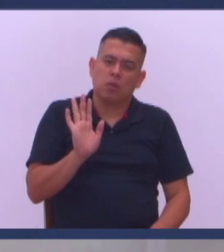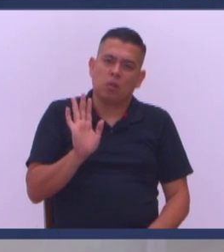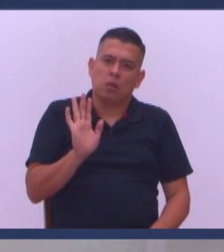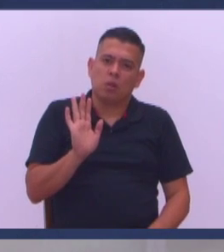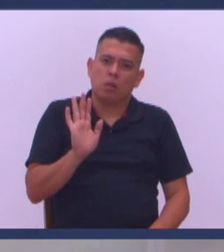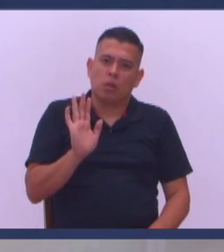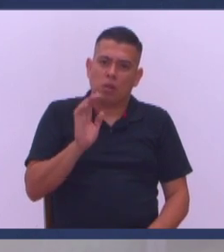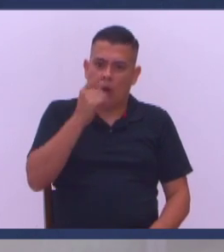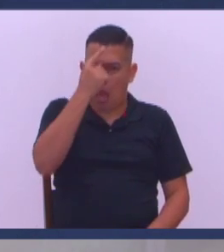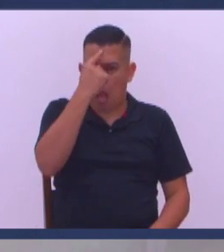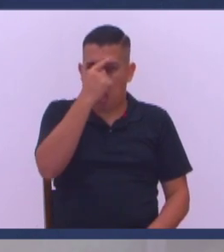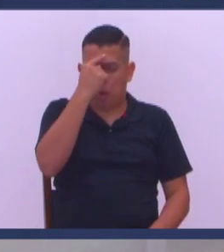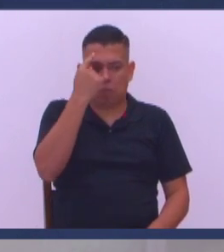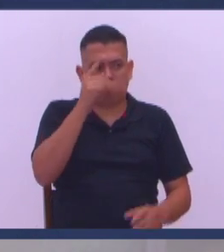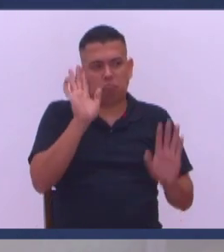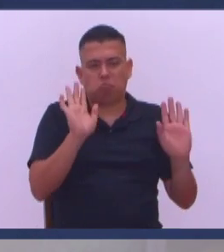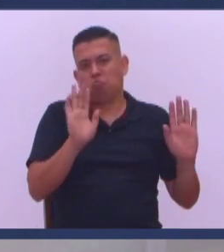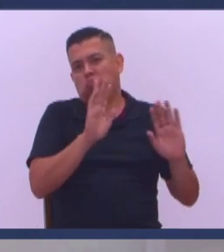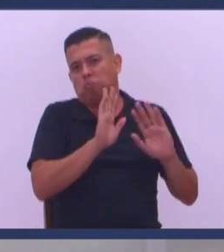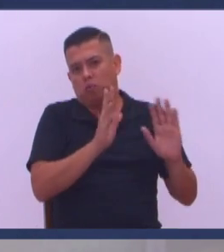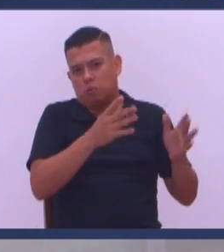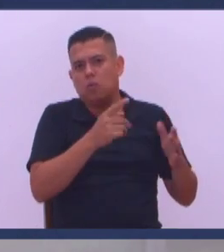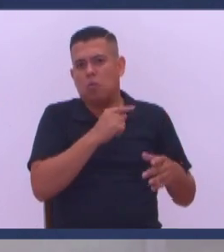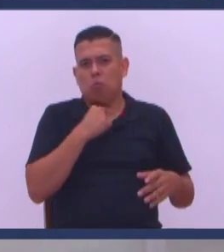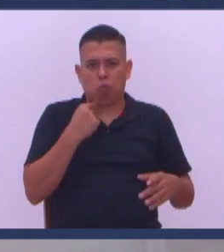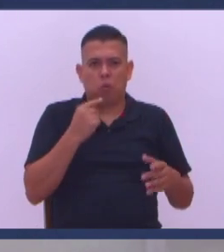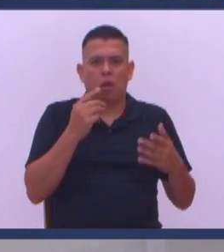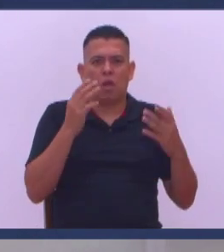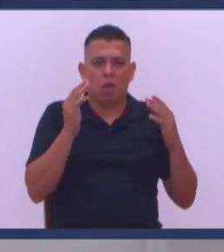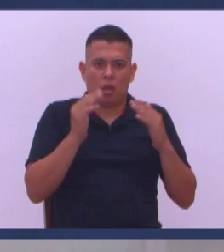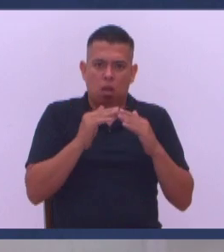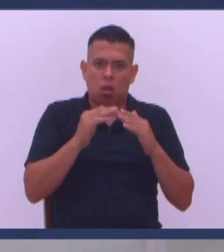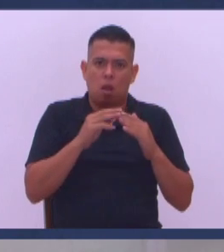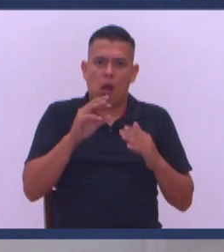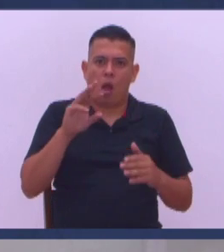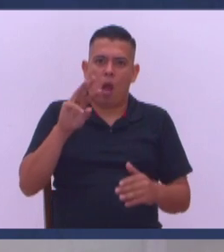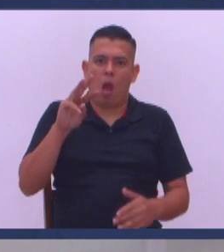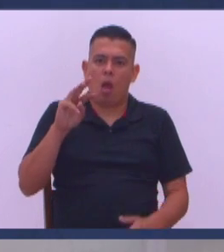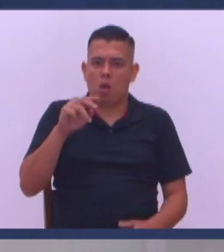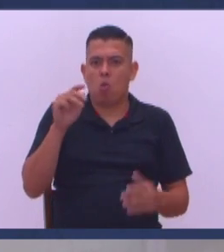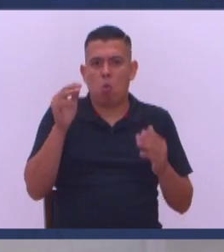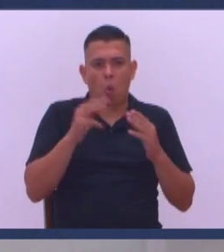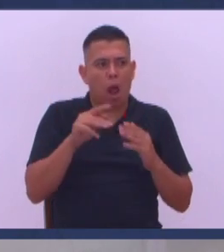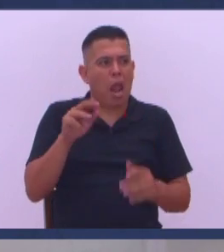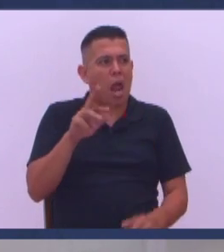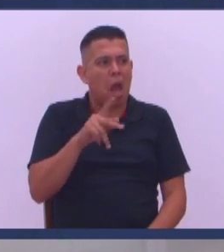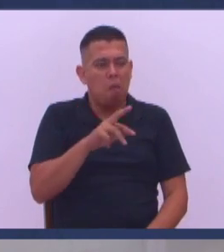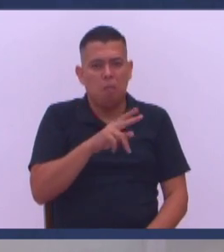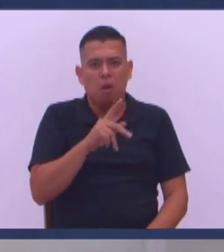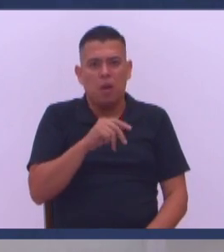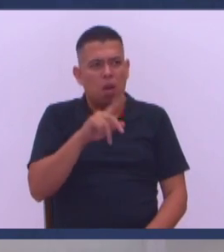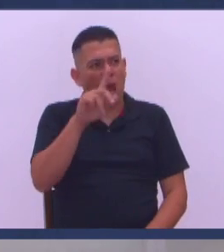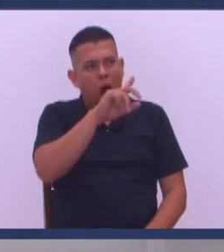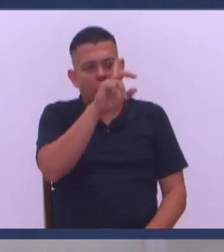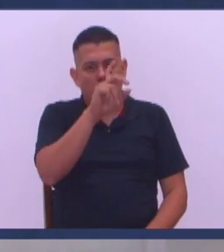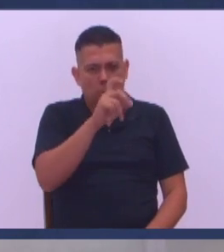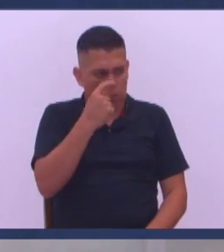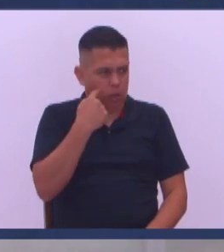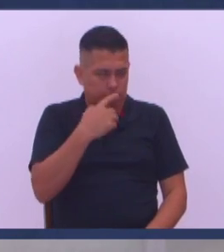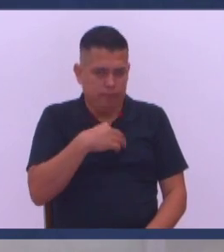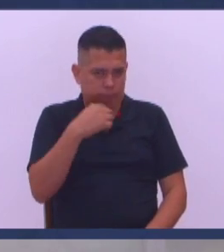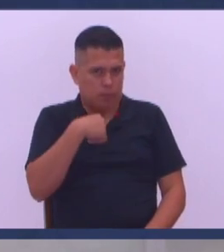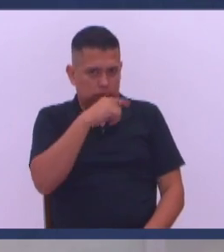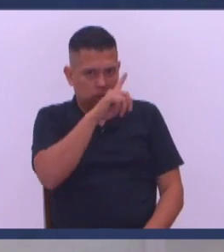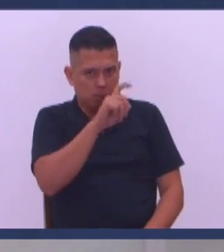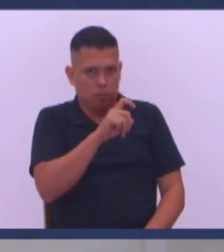Católicos Que son amigos Y hasta otro Monseñor Que también es amigo Y yo le hago preguntas Como esta